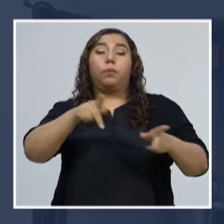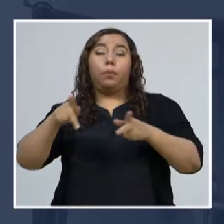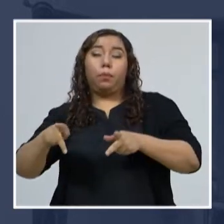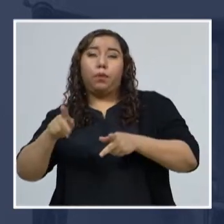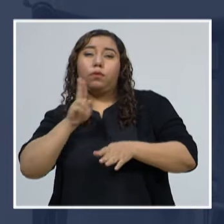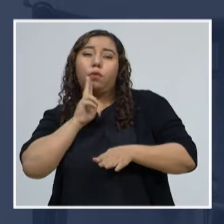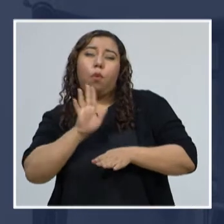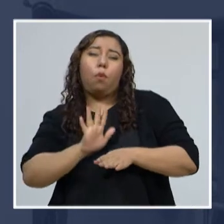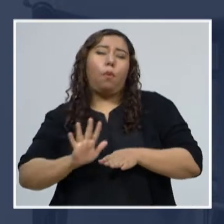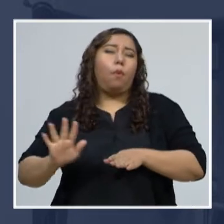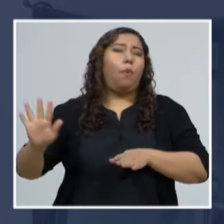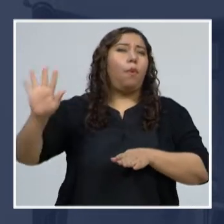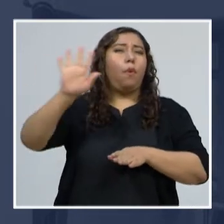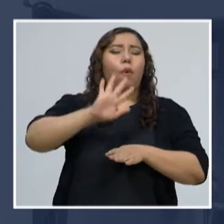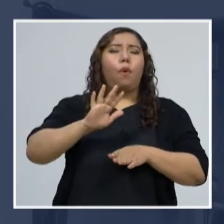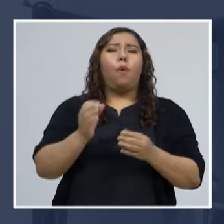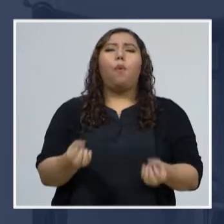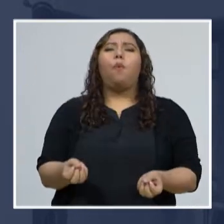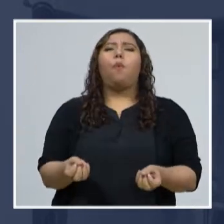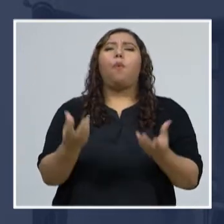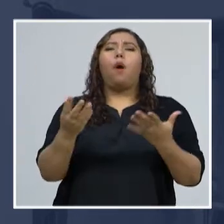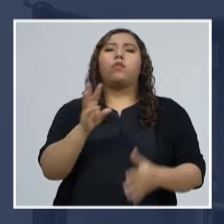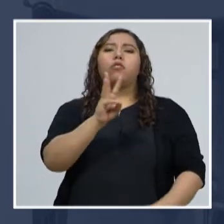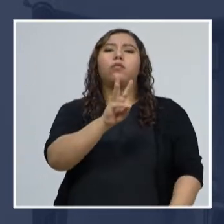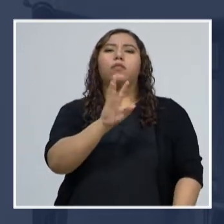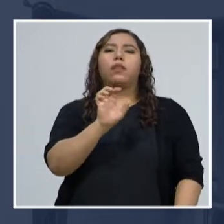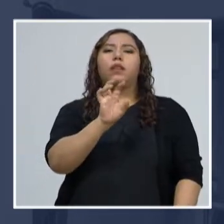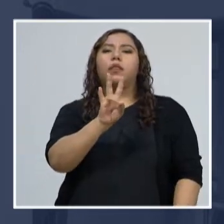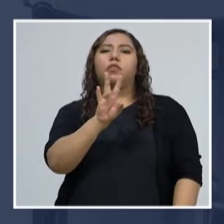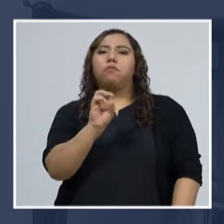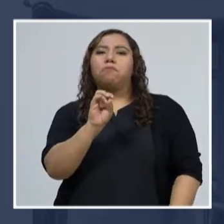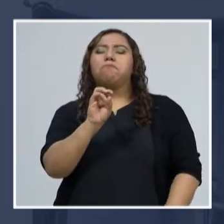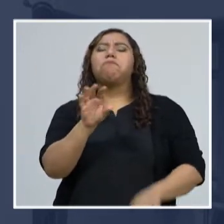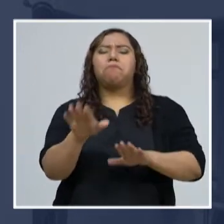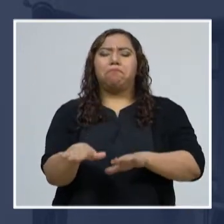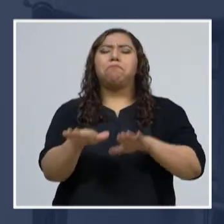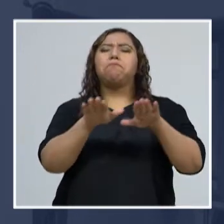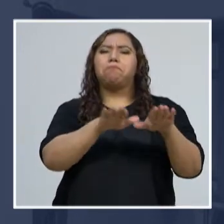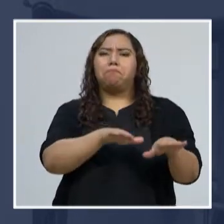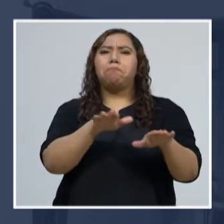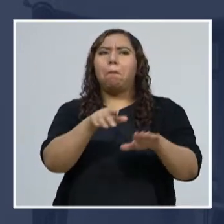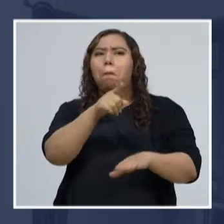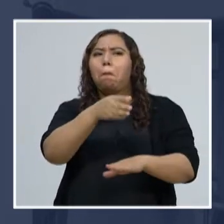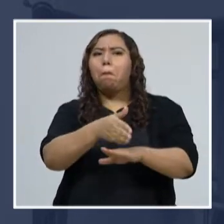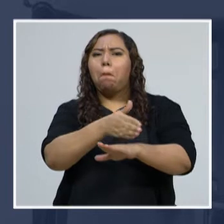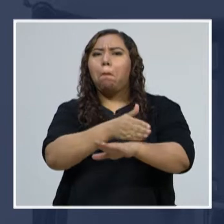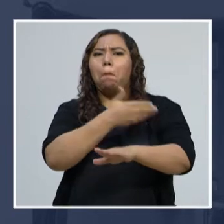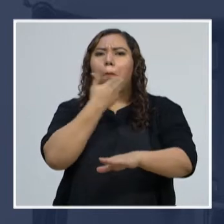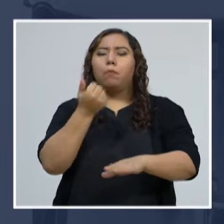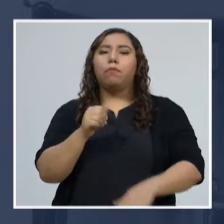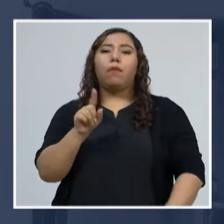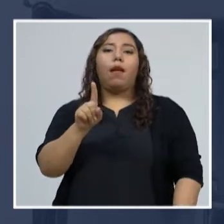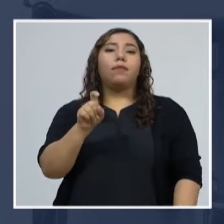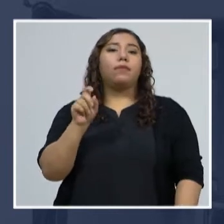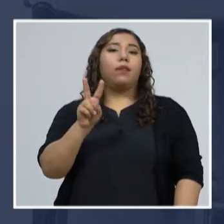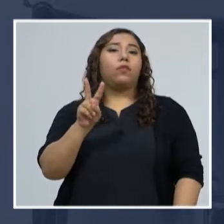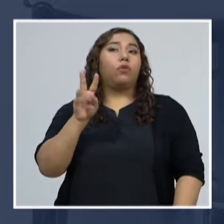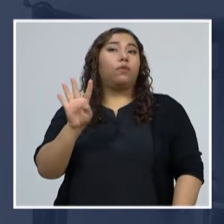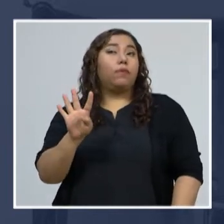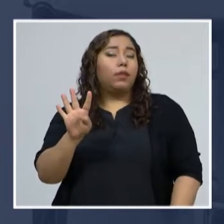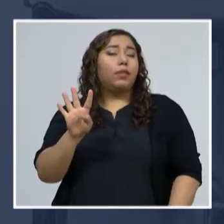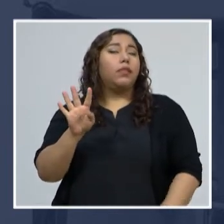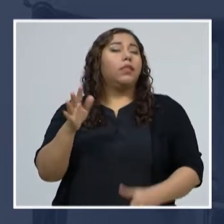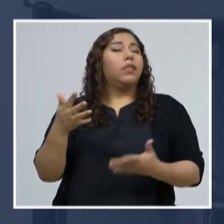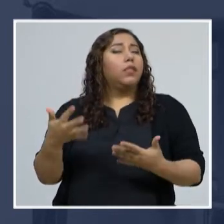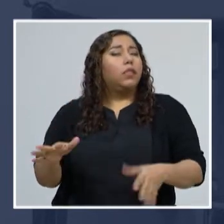el país, de los cuales 670 se encuentran en una condición estable de salud, 124, sin embargo, en una